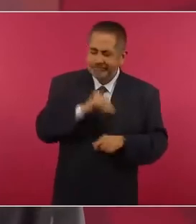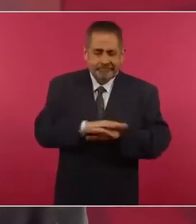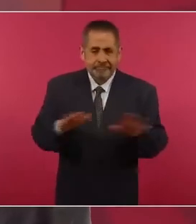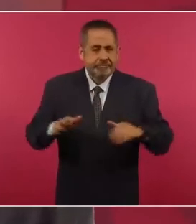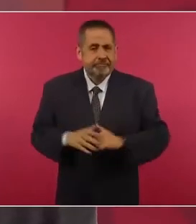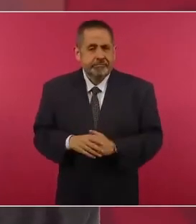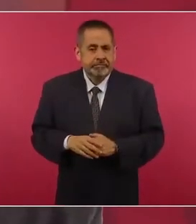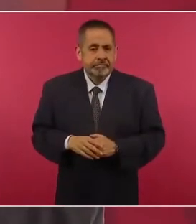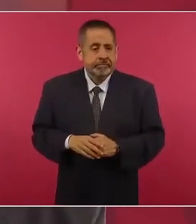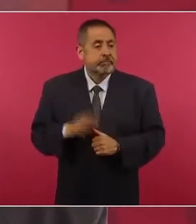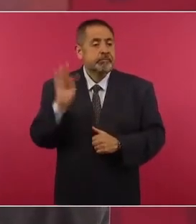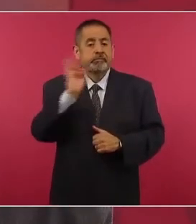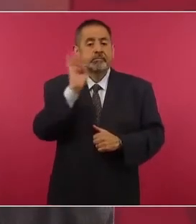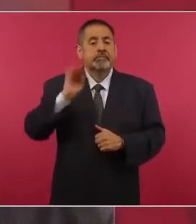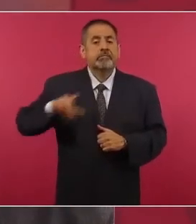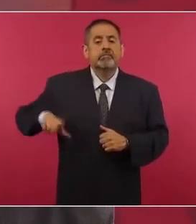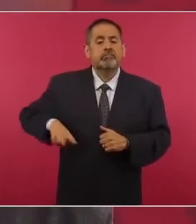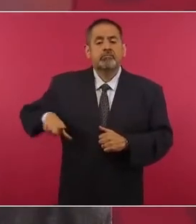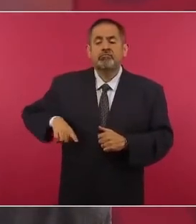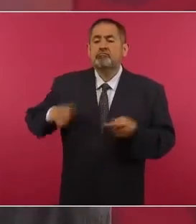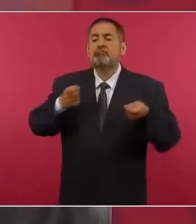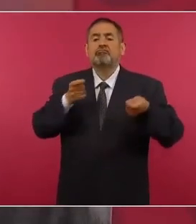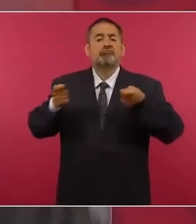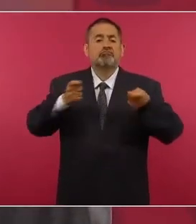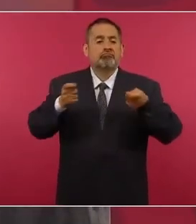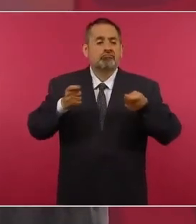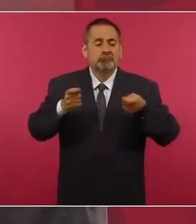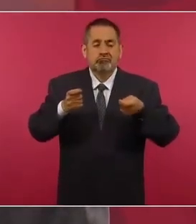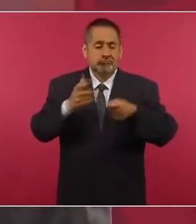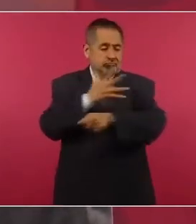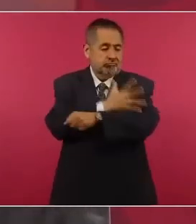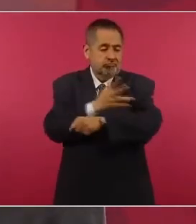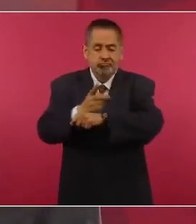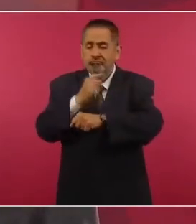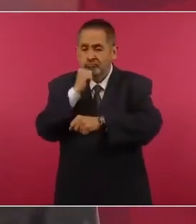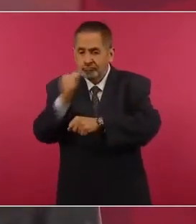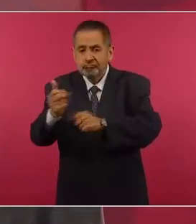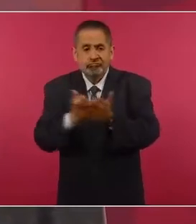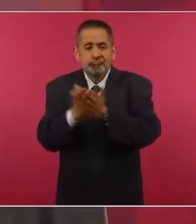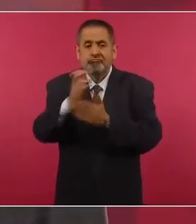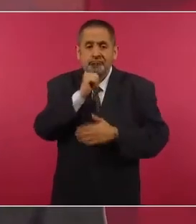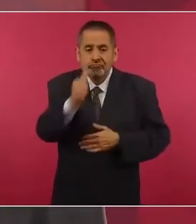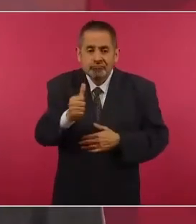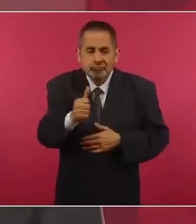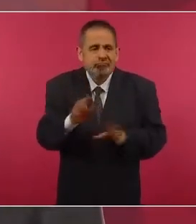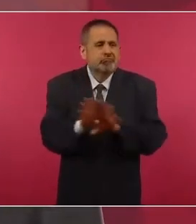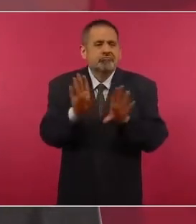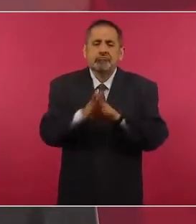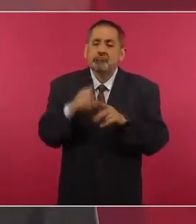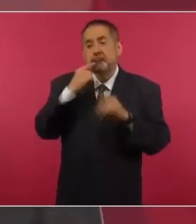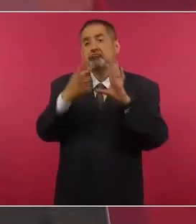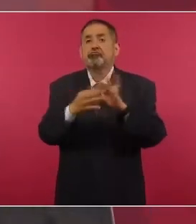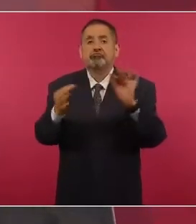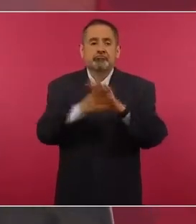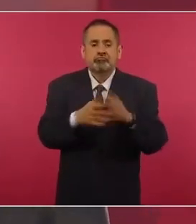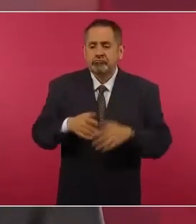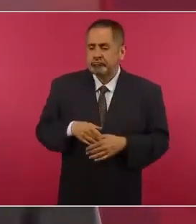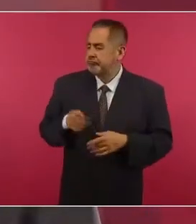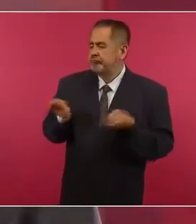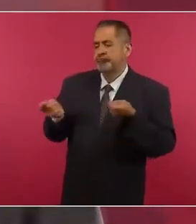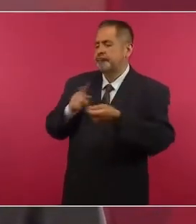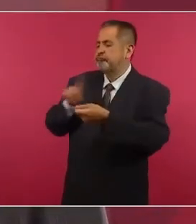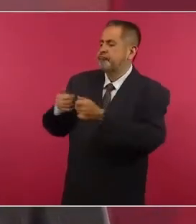si un gobernante no tiene autoridad moral, no tiene autoridad política. Y cualquiera lo ningunea,